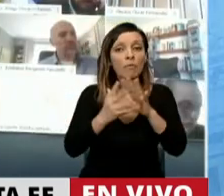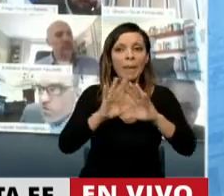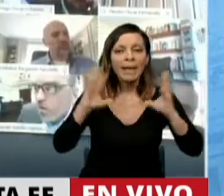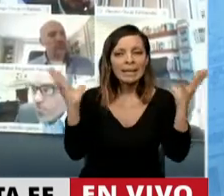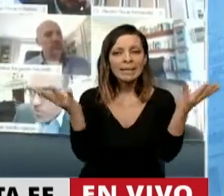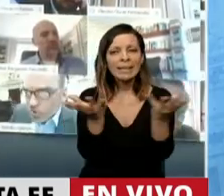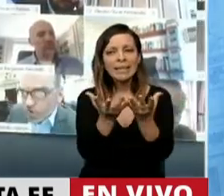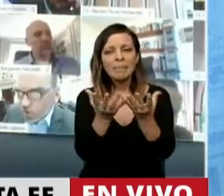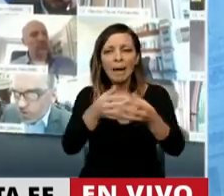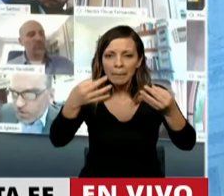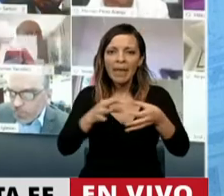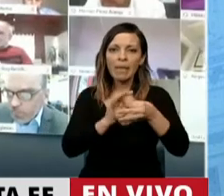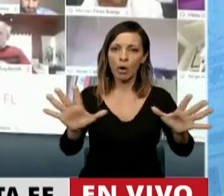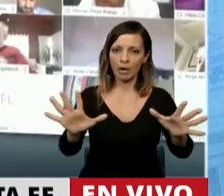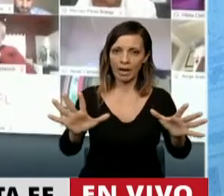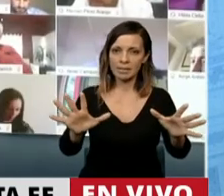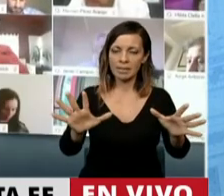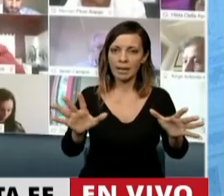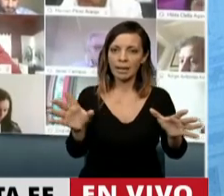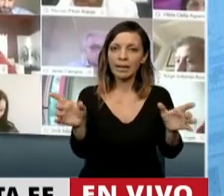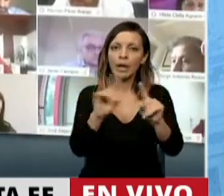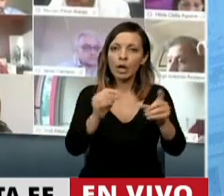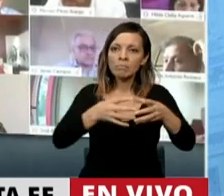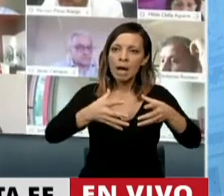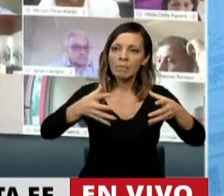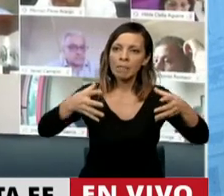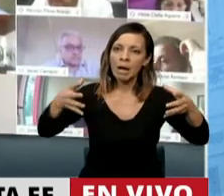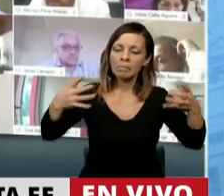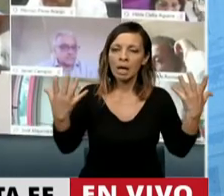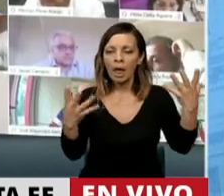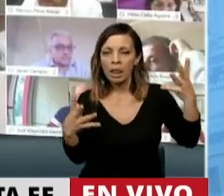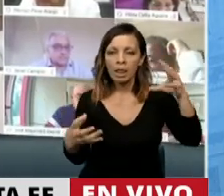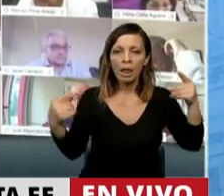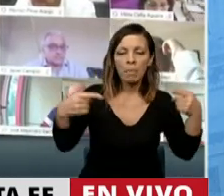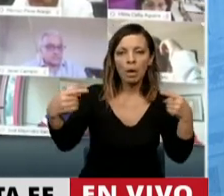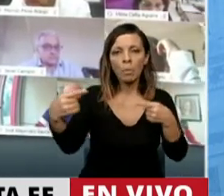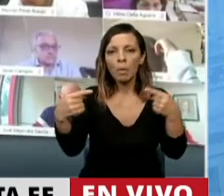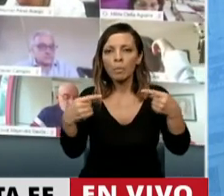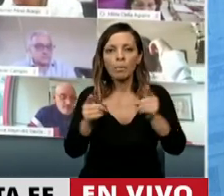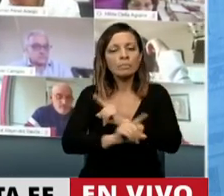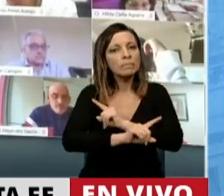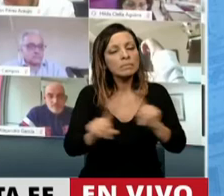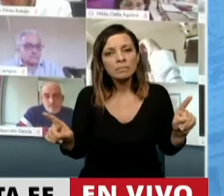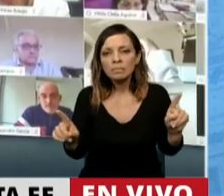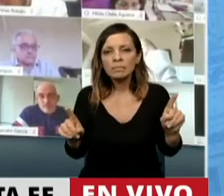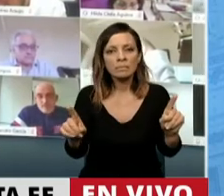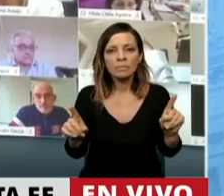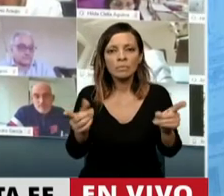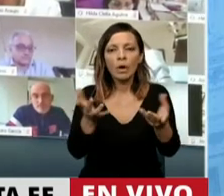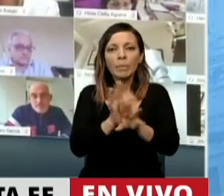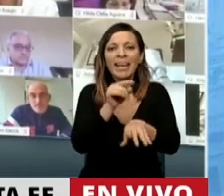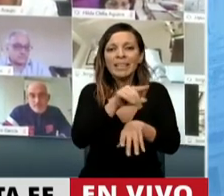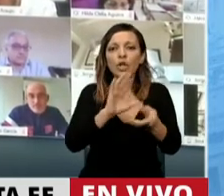democrático de no agrandar las heridas de una crisis del pacto social que no es